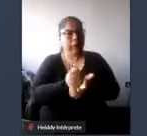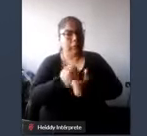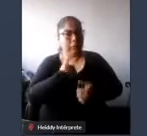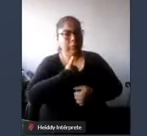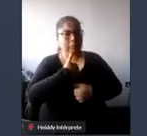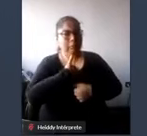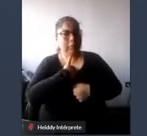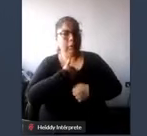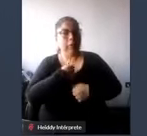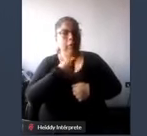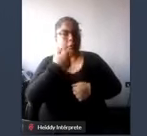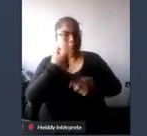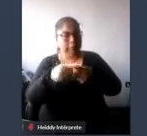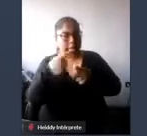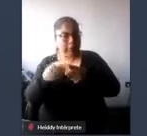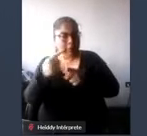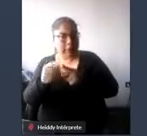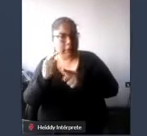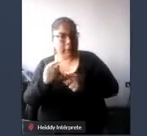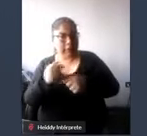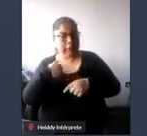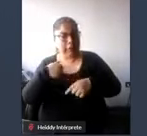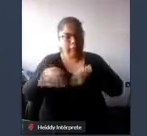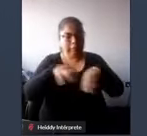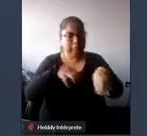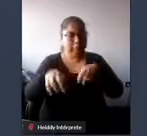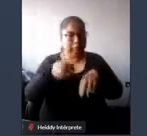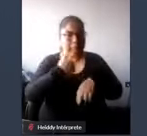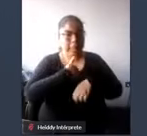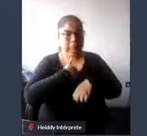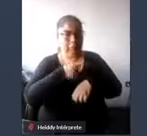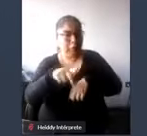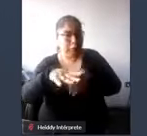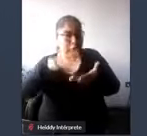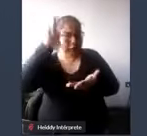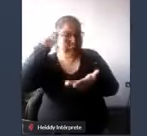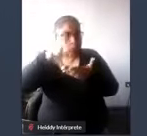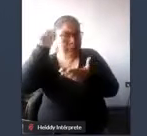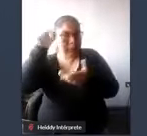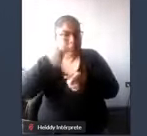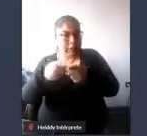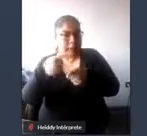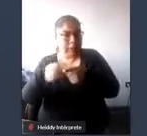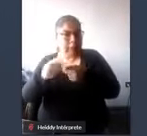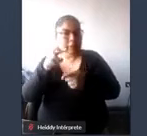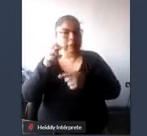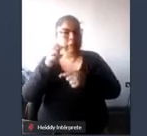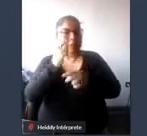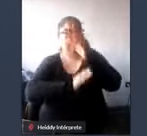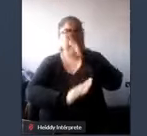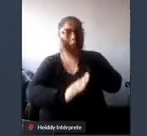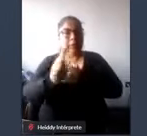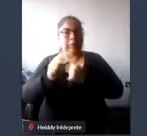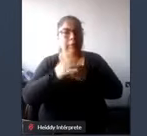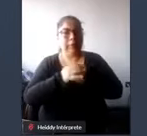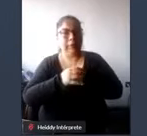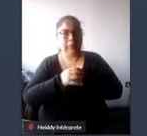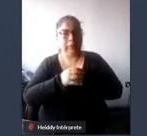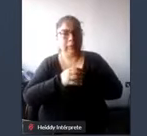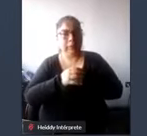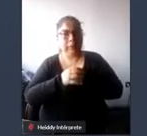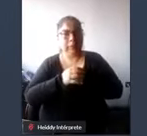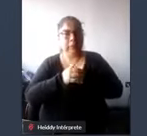usarlo con sus diferentes grados de habilidad tomando en cuenta los diferentes tipos de discapacidad la